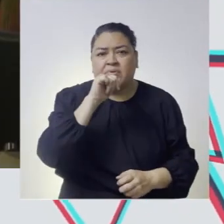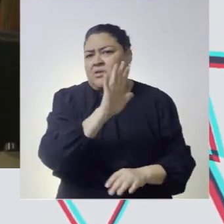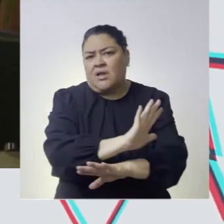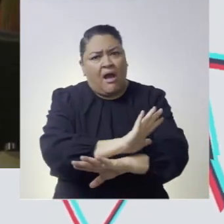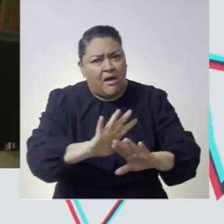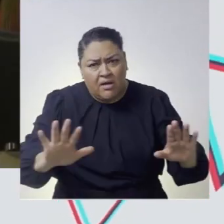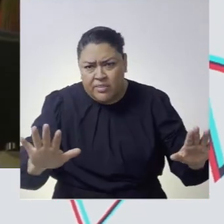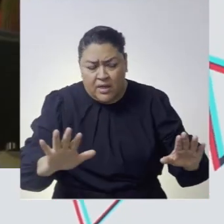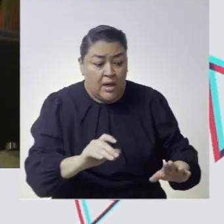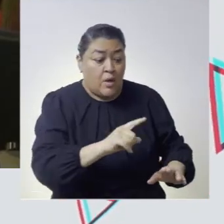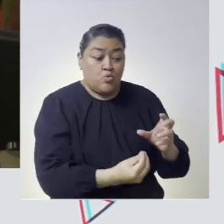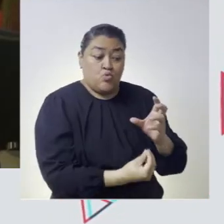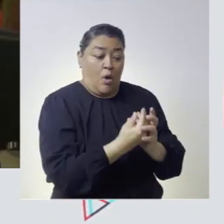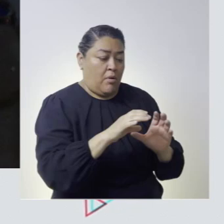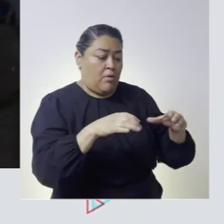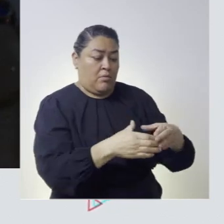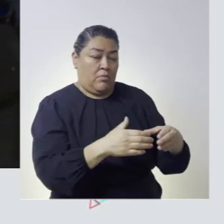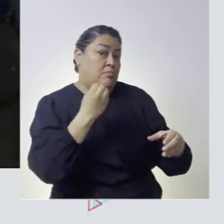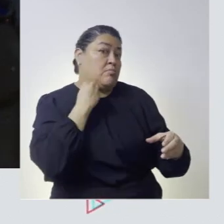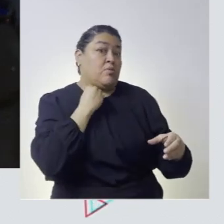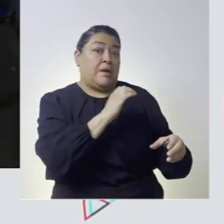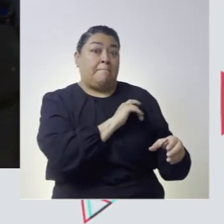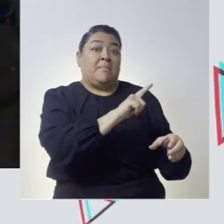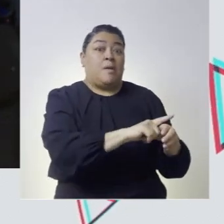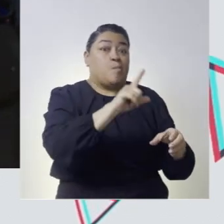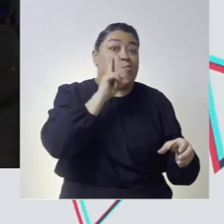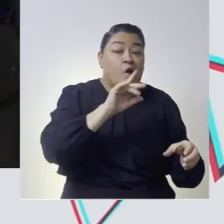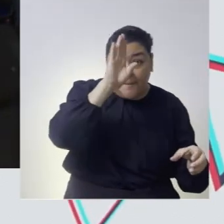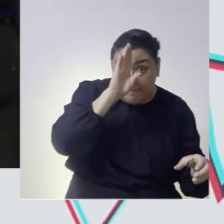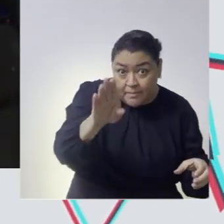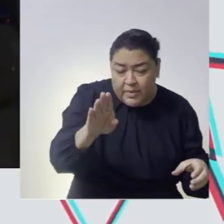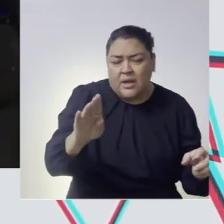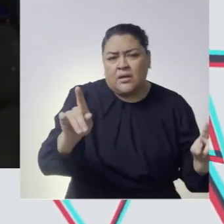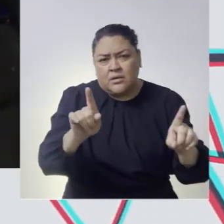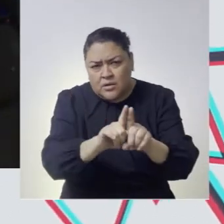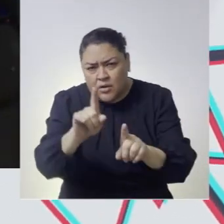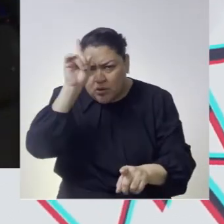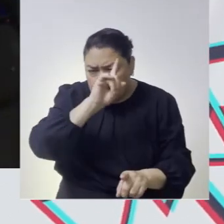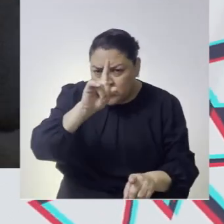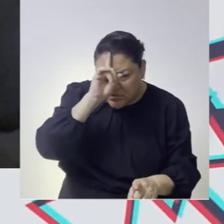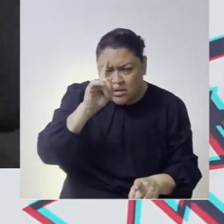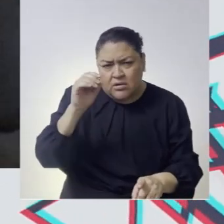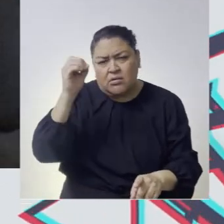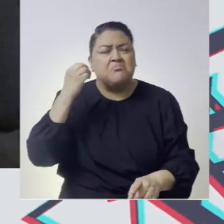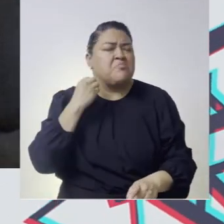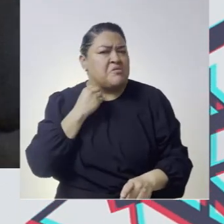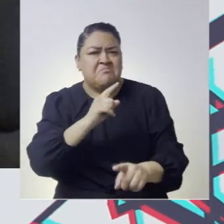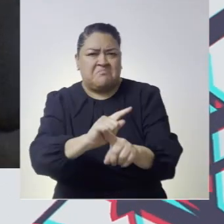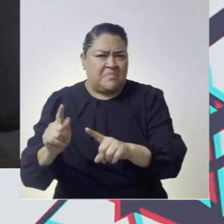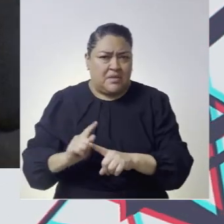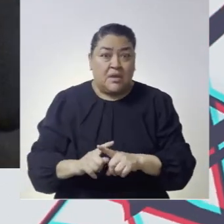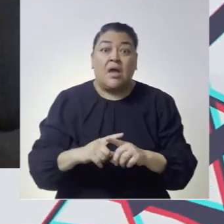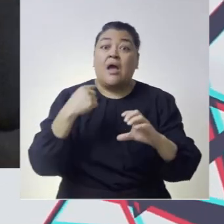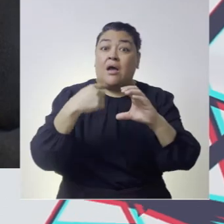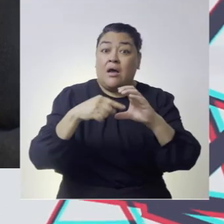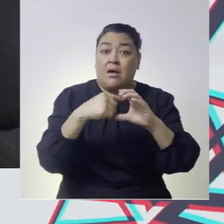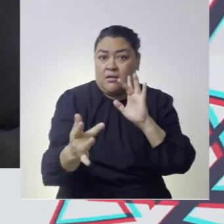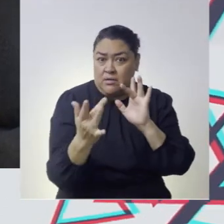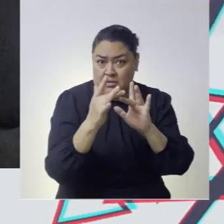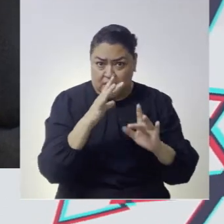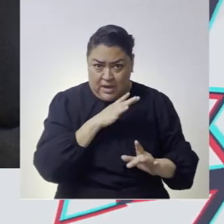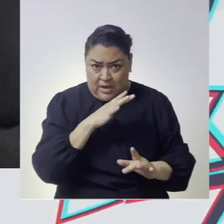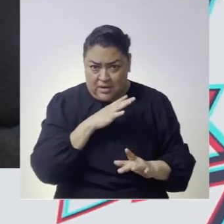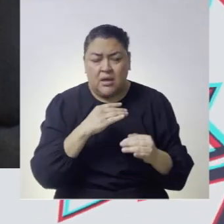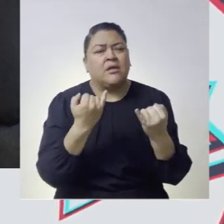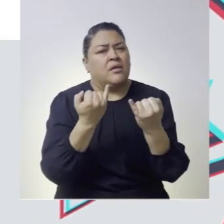incremento presupuestal la nueva defensoría para mujeres brinda representación asesoría y orientación el correo electrónico